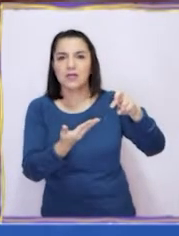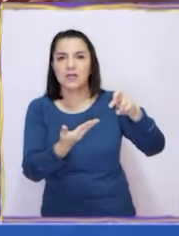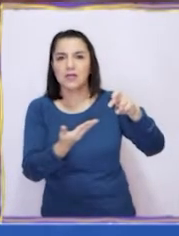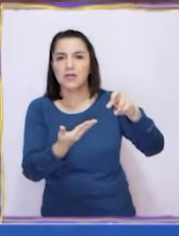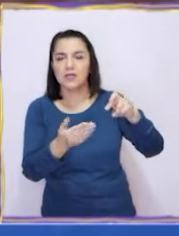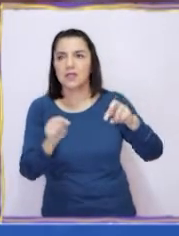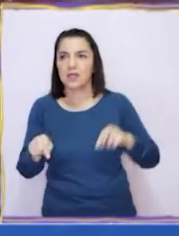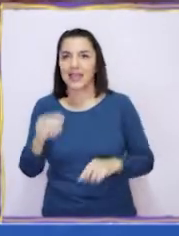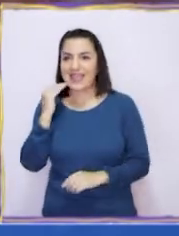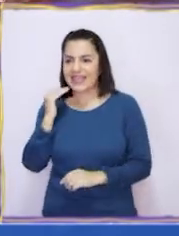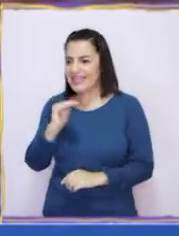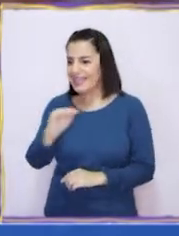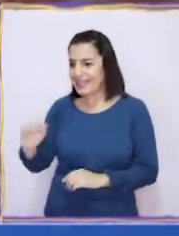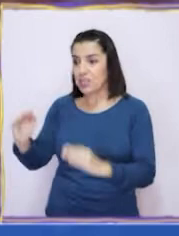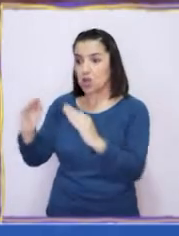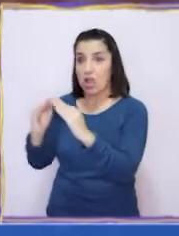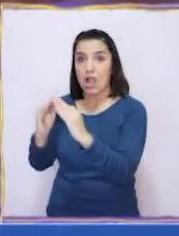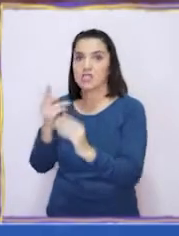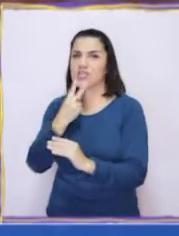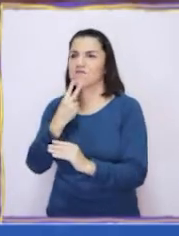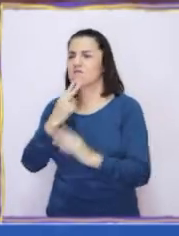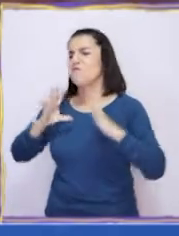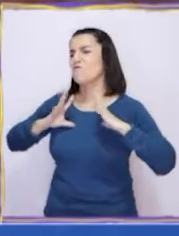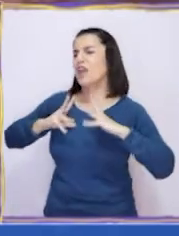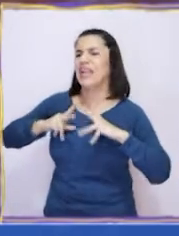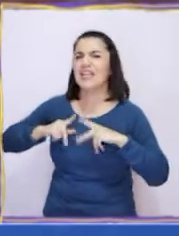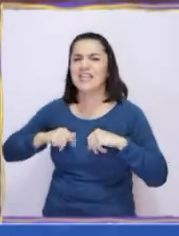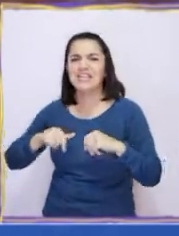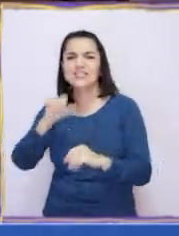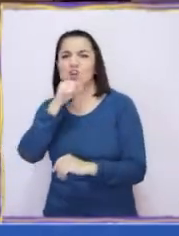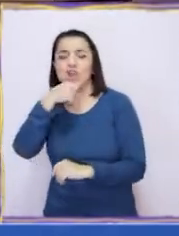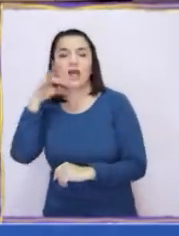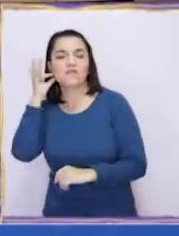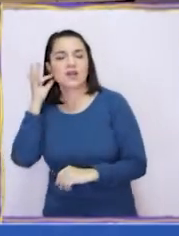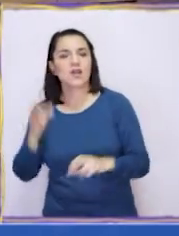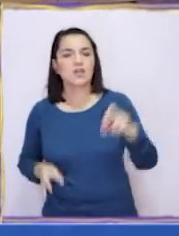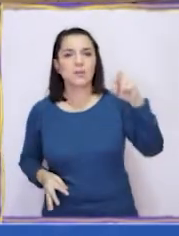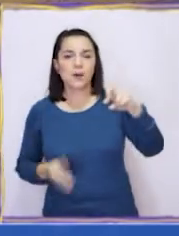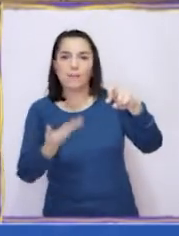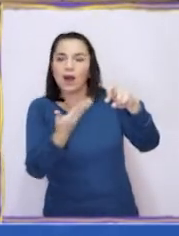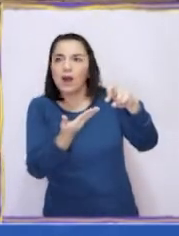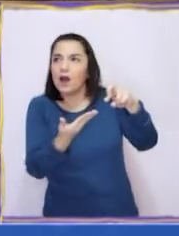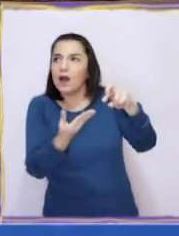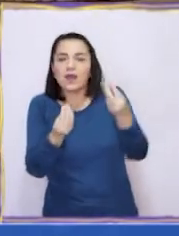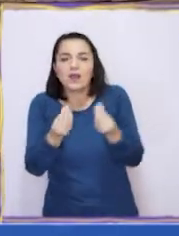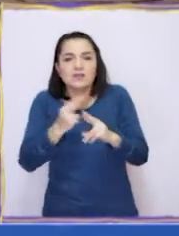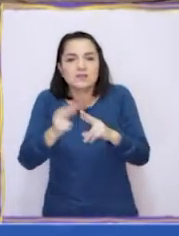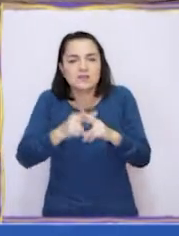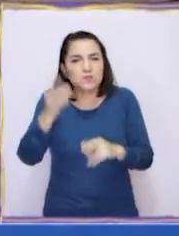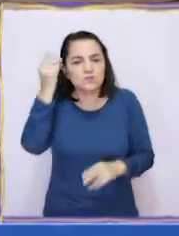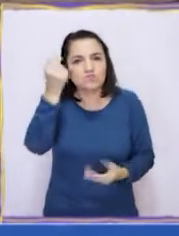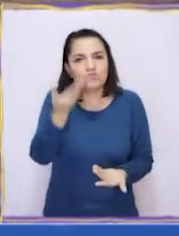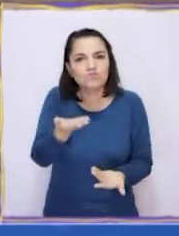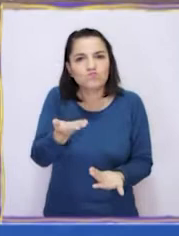papá? ¿Dejamos a los niños viviendo felices con esta viejecita? ¿Y él? ¿Qué se les ocurre?